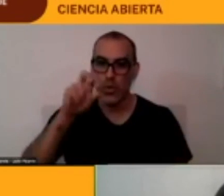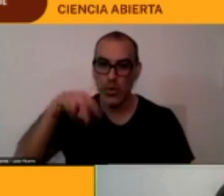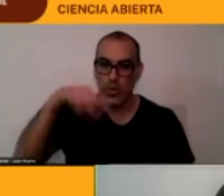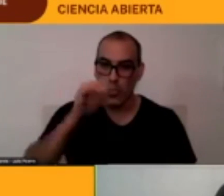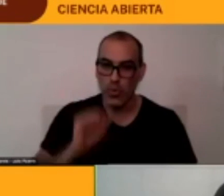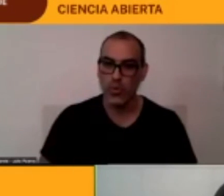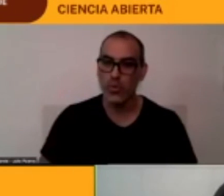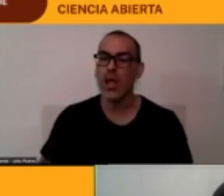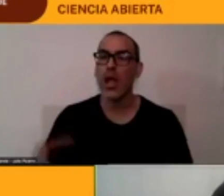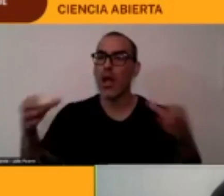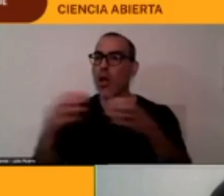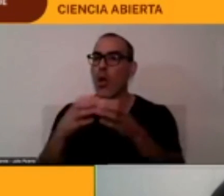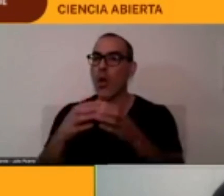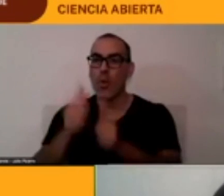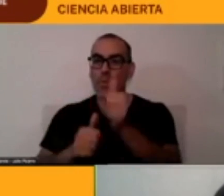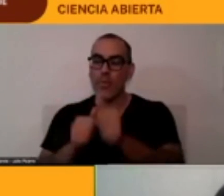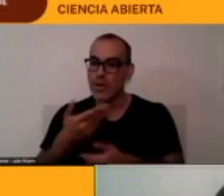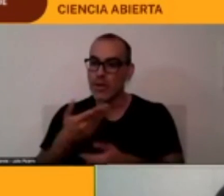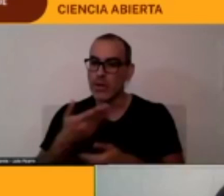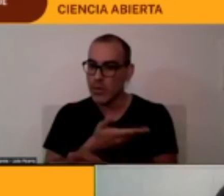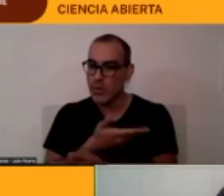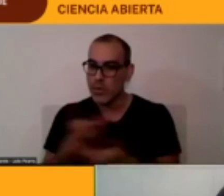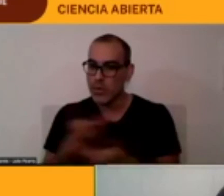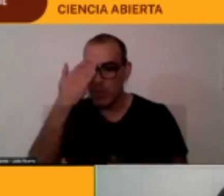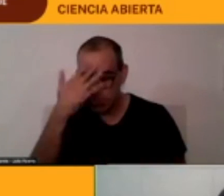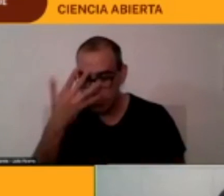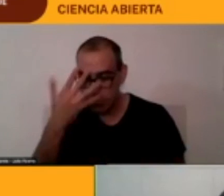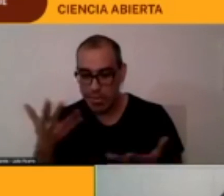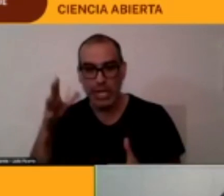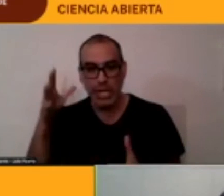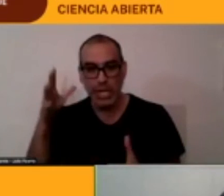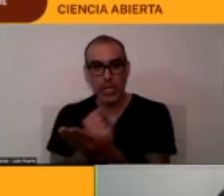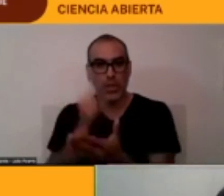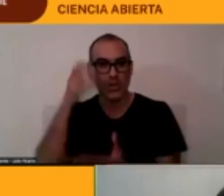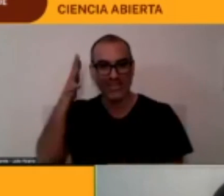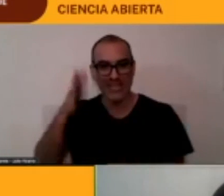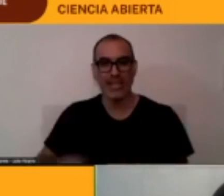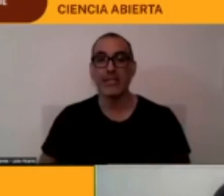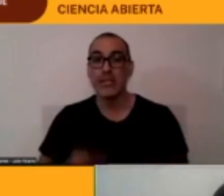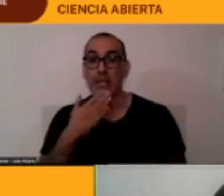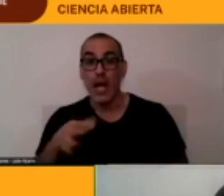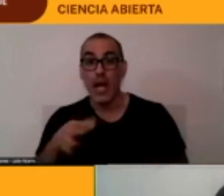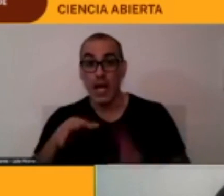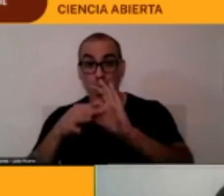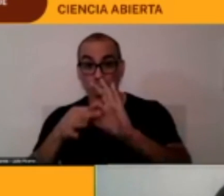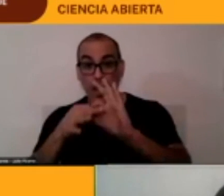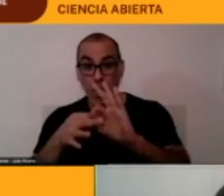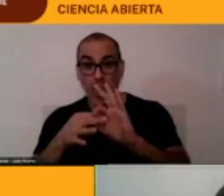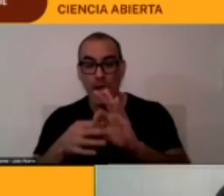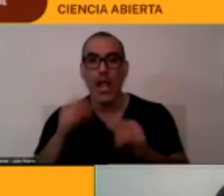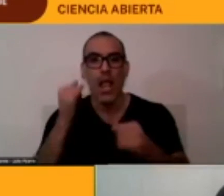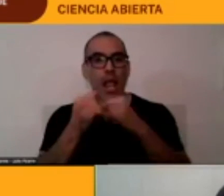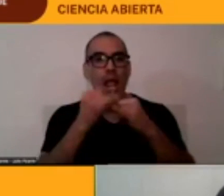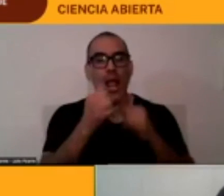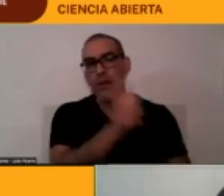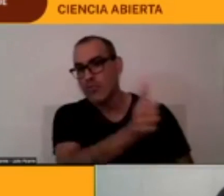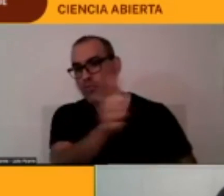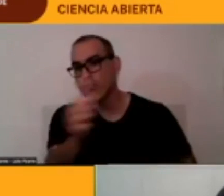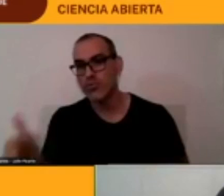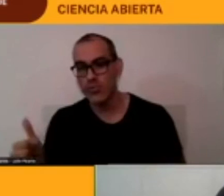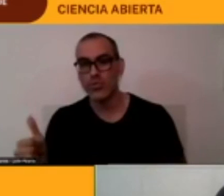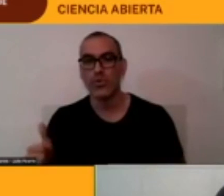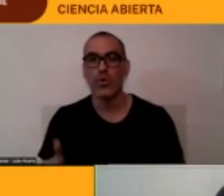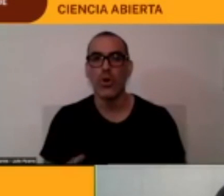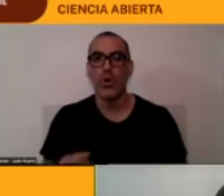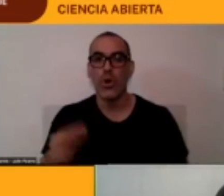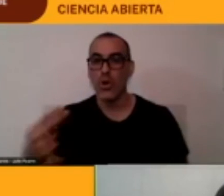muy preocupado de llevar a cabo esta charla y agradecer también a todos los amigos que nos están viendo desde Facebook